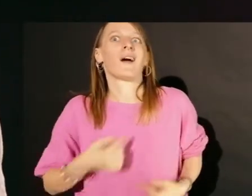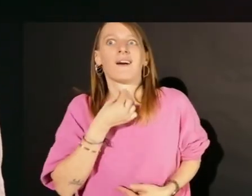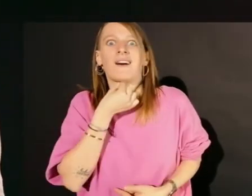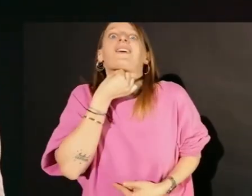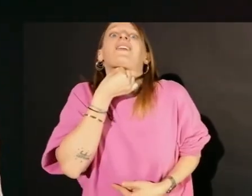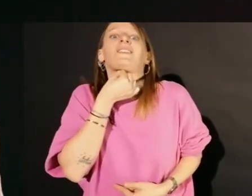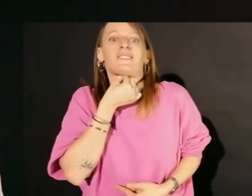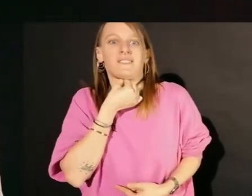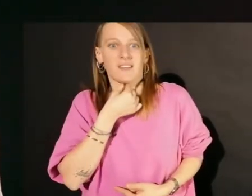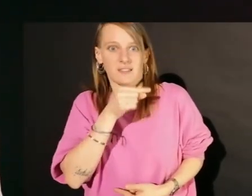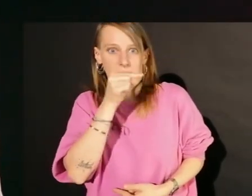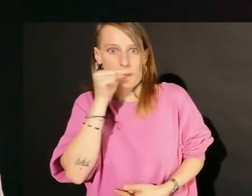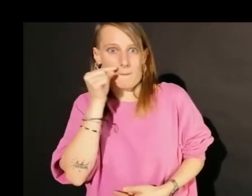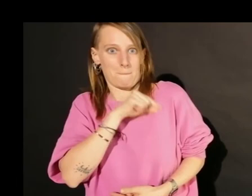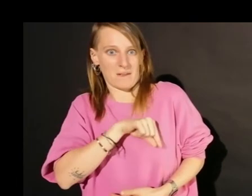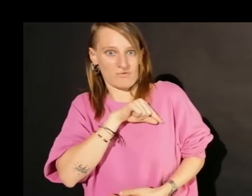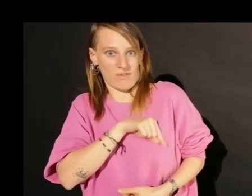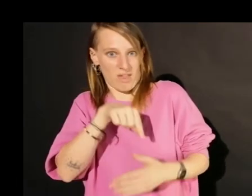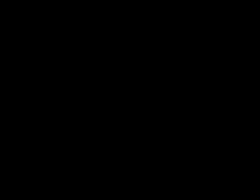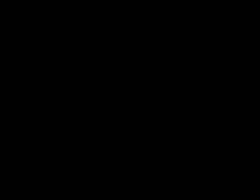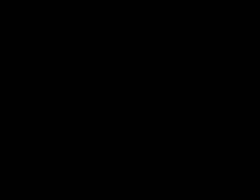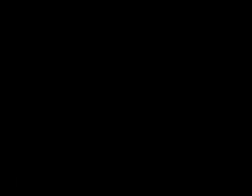profunda de masculinidad.